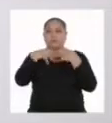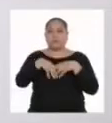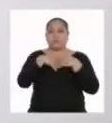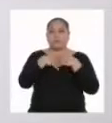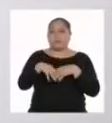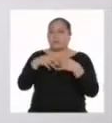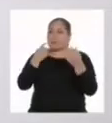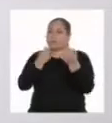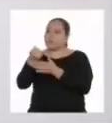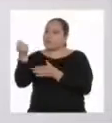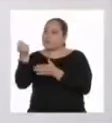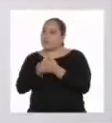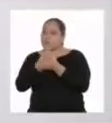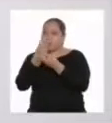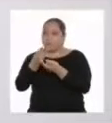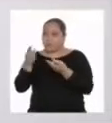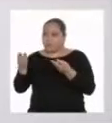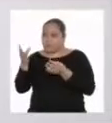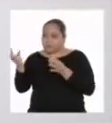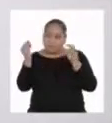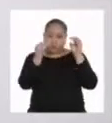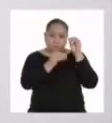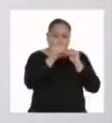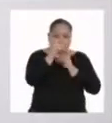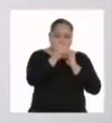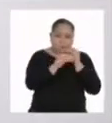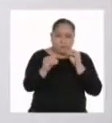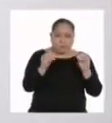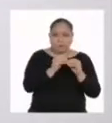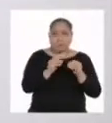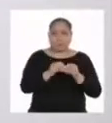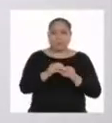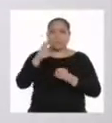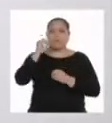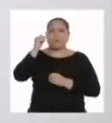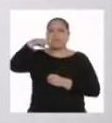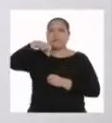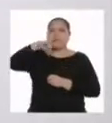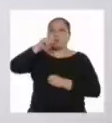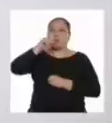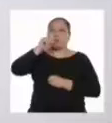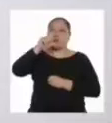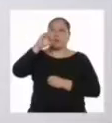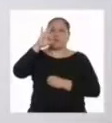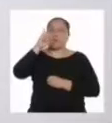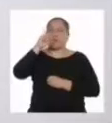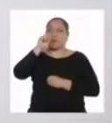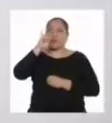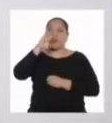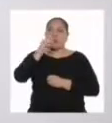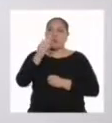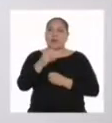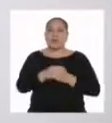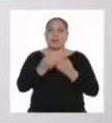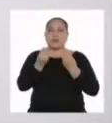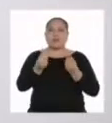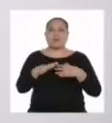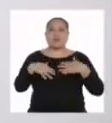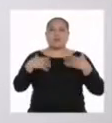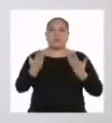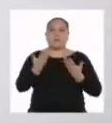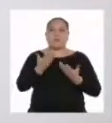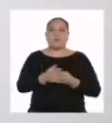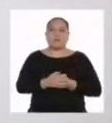empresa compra los componentes electrónicos. Y el capital físico podría ser, por